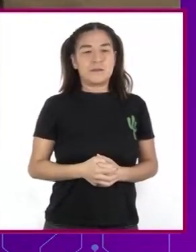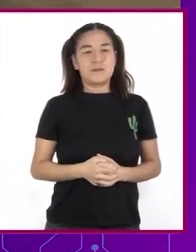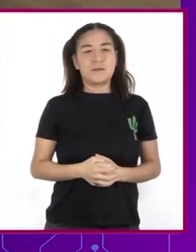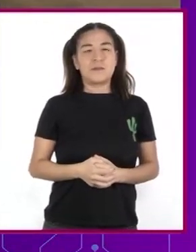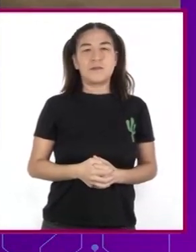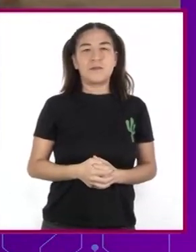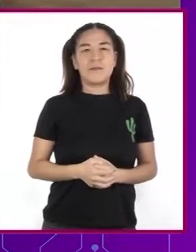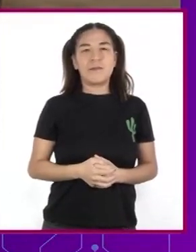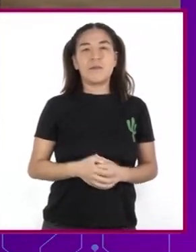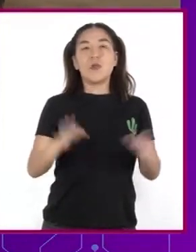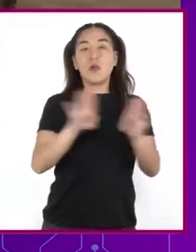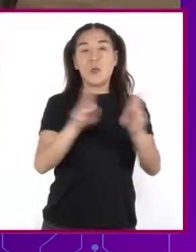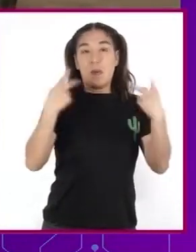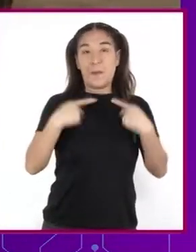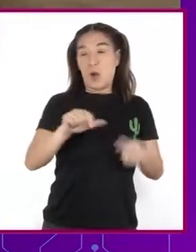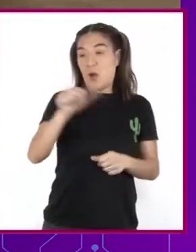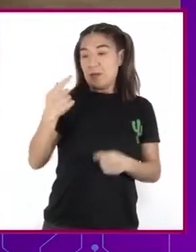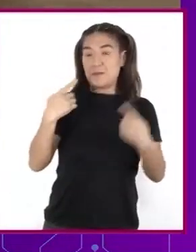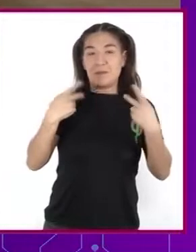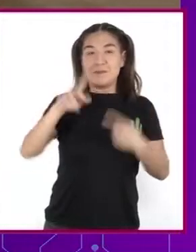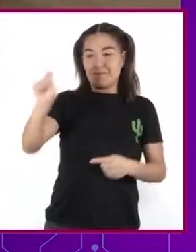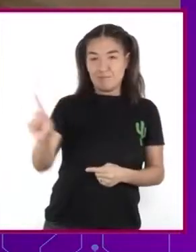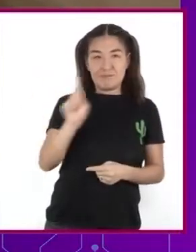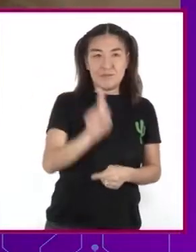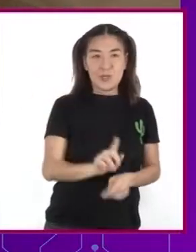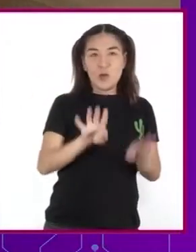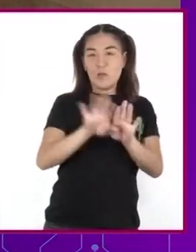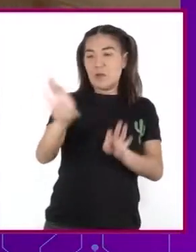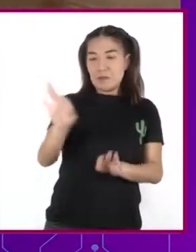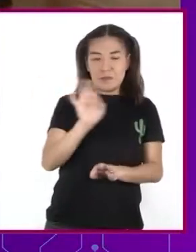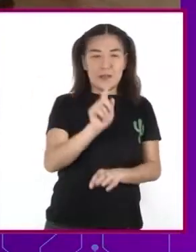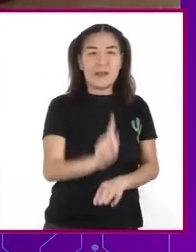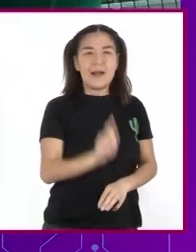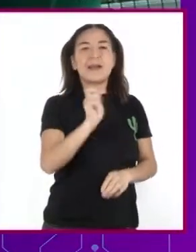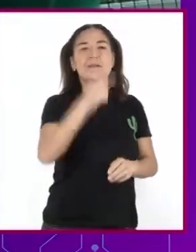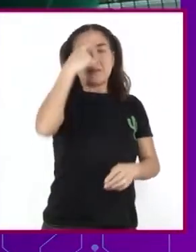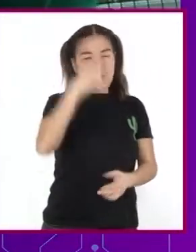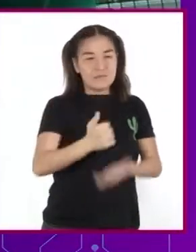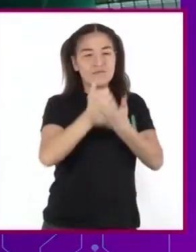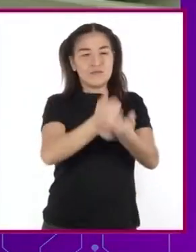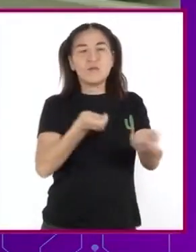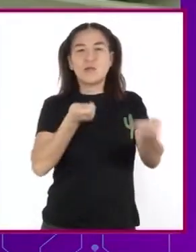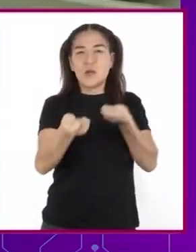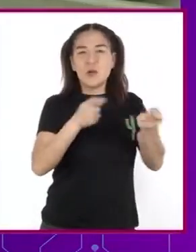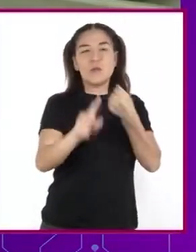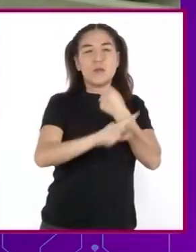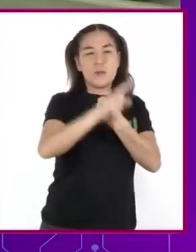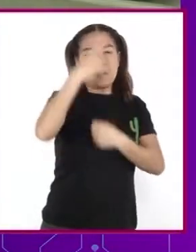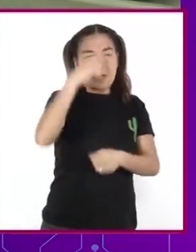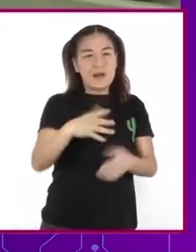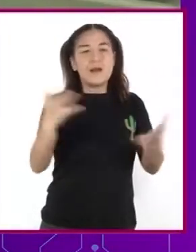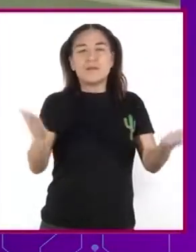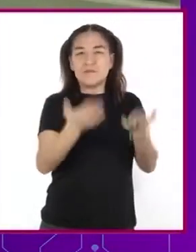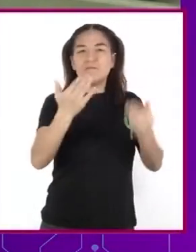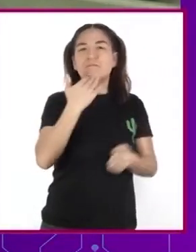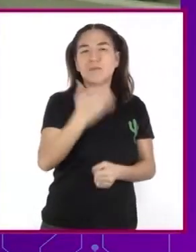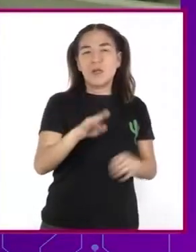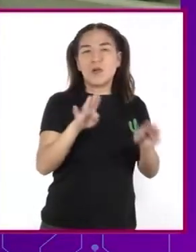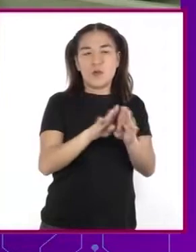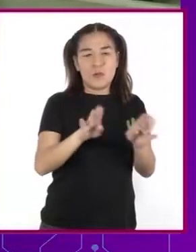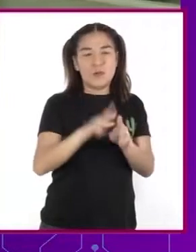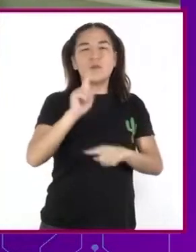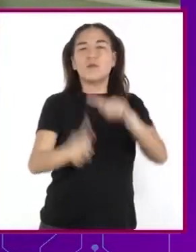La intervención De una persona Mediadora Evita que se paralicen Los conflictos Al favorecer El diálogo Y la construcción De vínculos